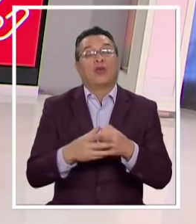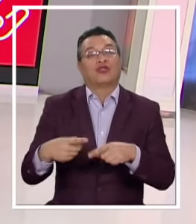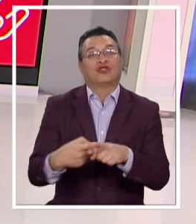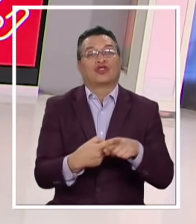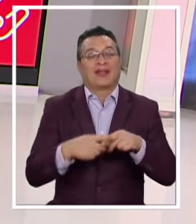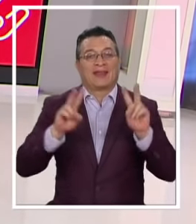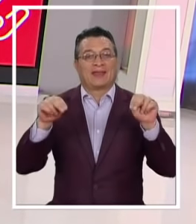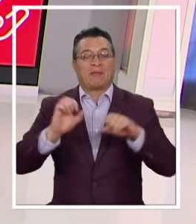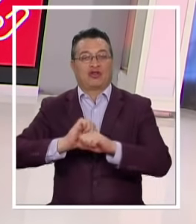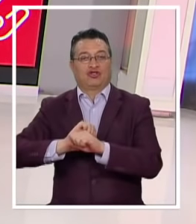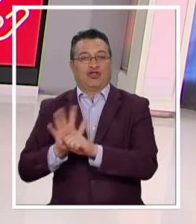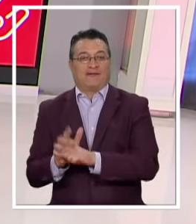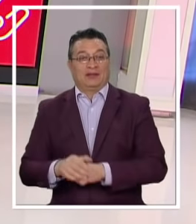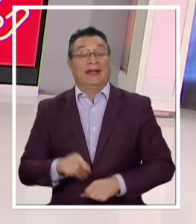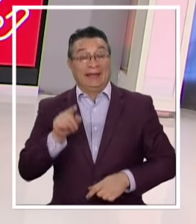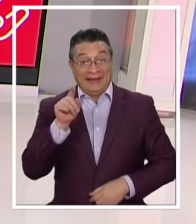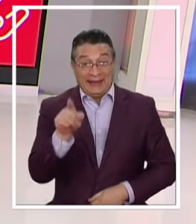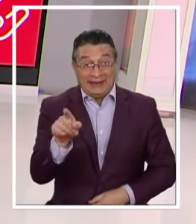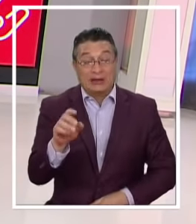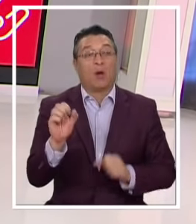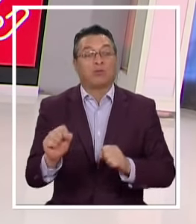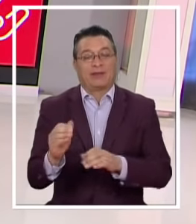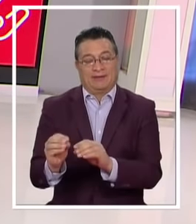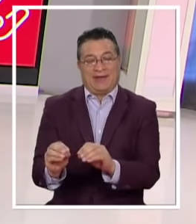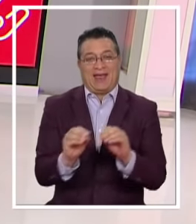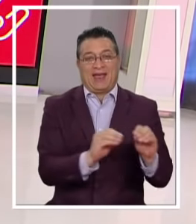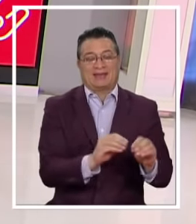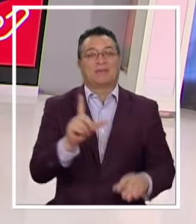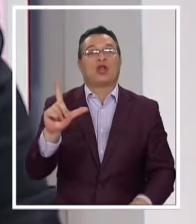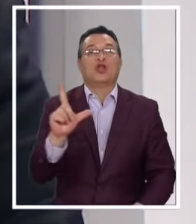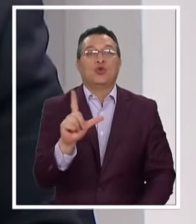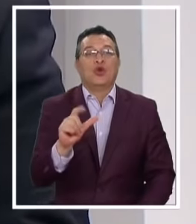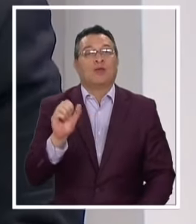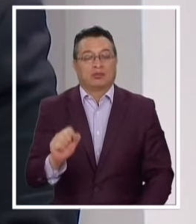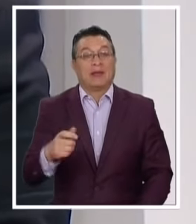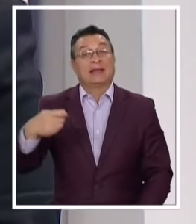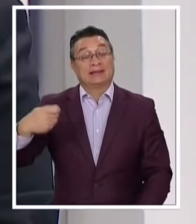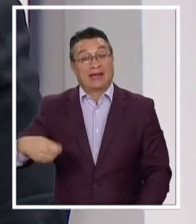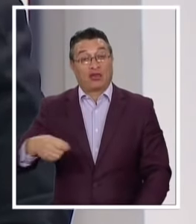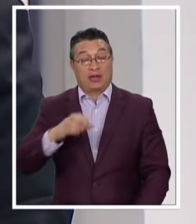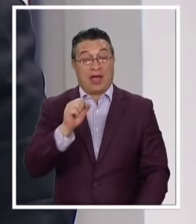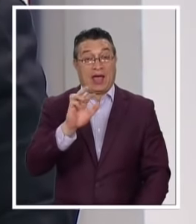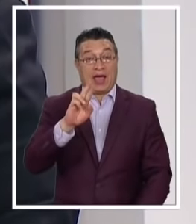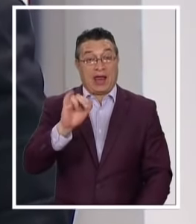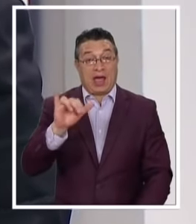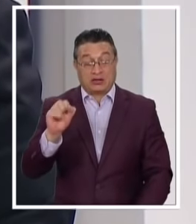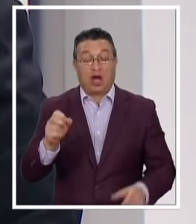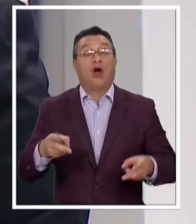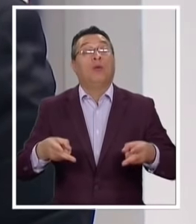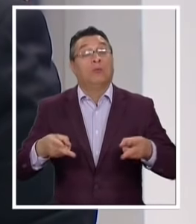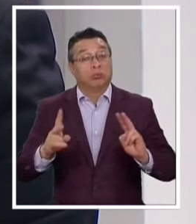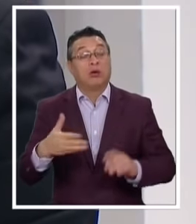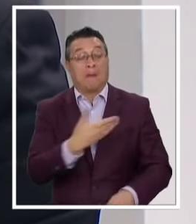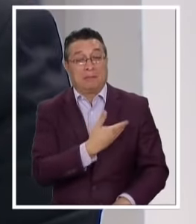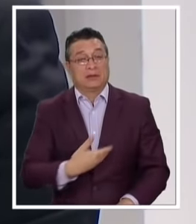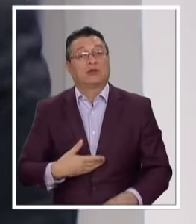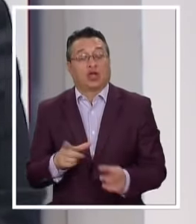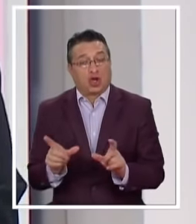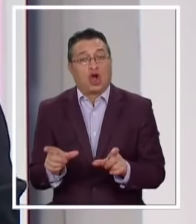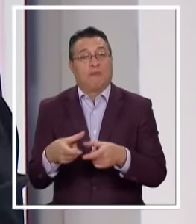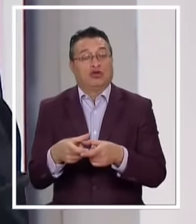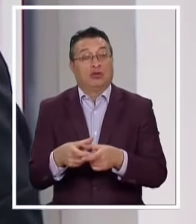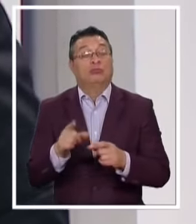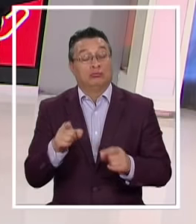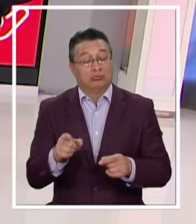por el COVID Es decir, eso se podría adelantar para el mismo día lunes Si es que el Senador Pedro Araya así lo determina Que es Presidente de la Comisión